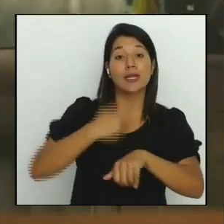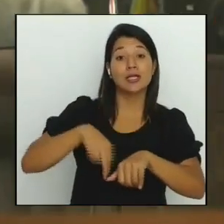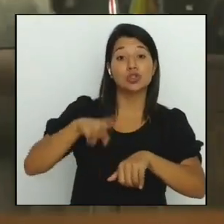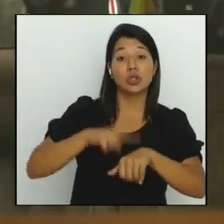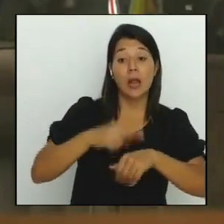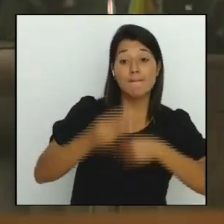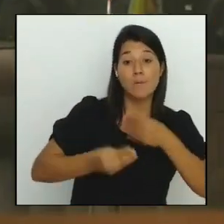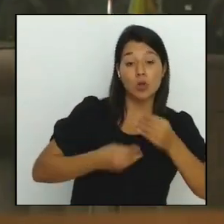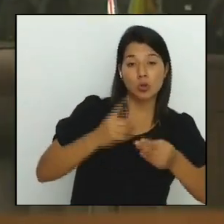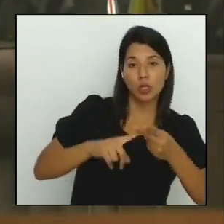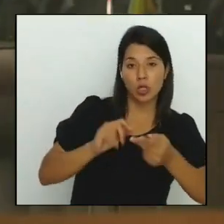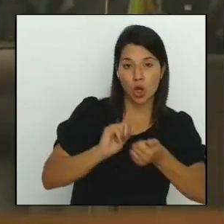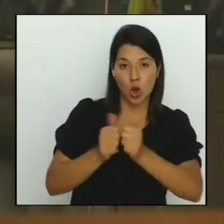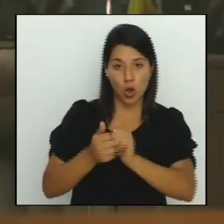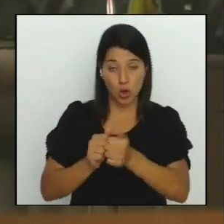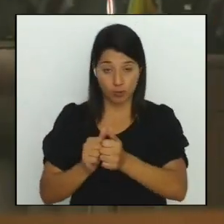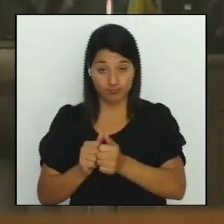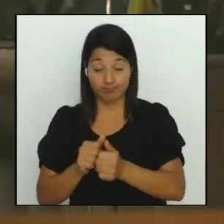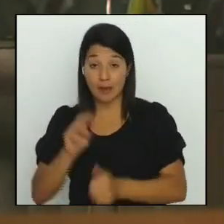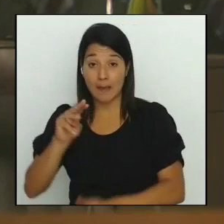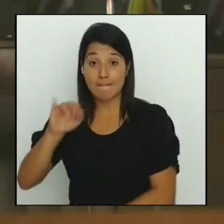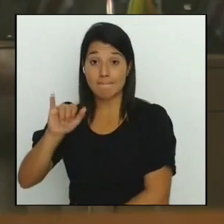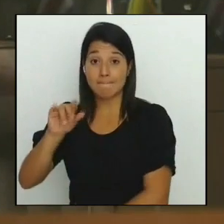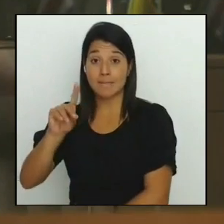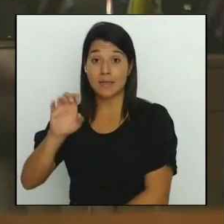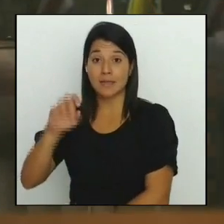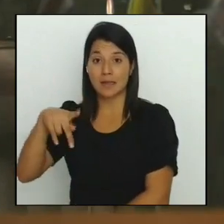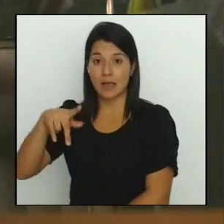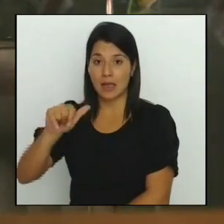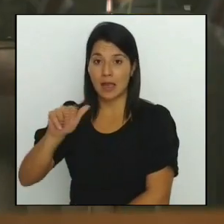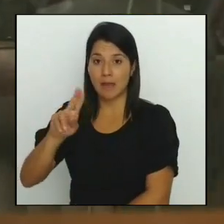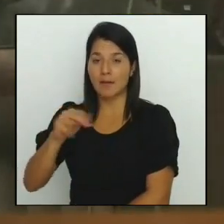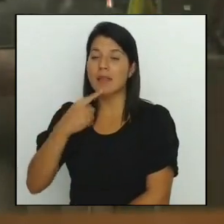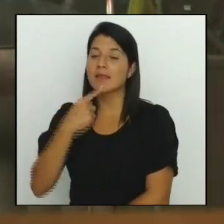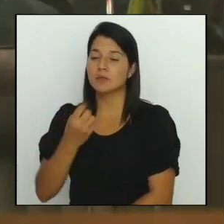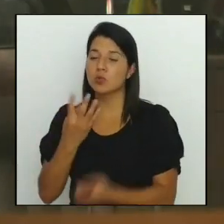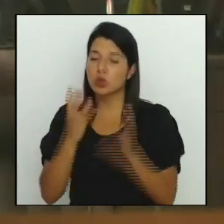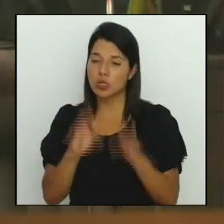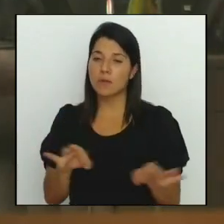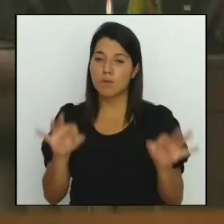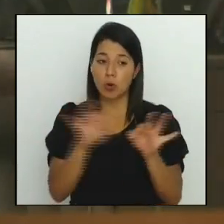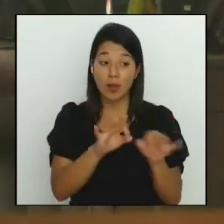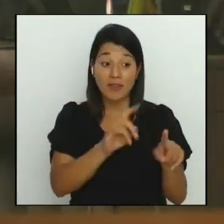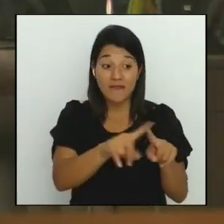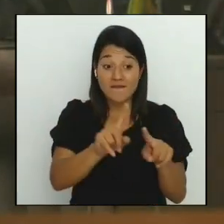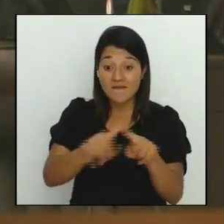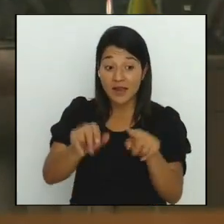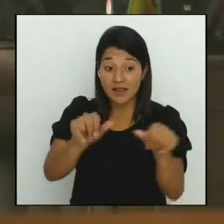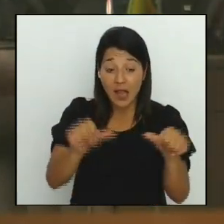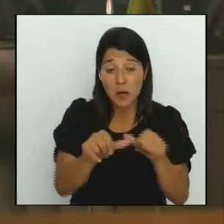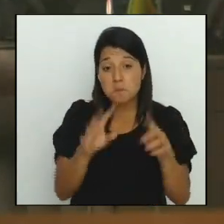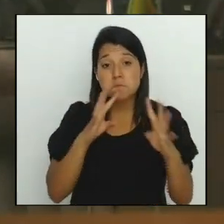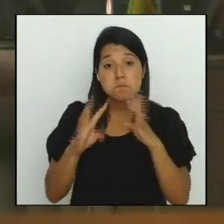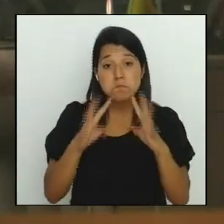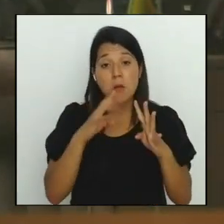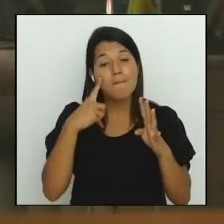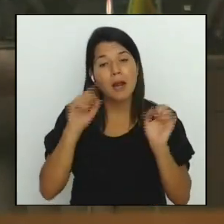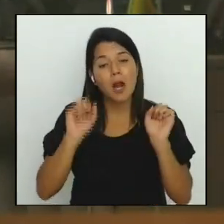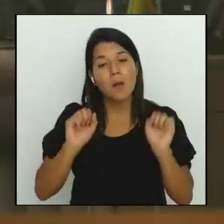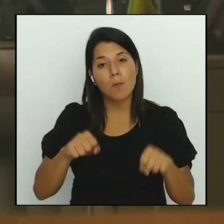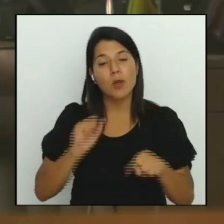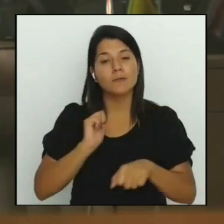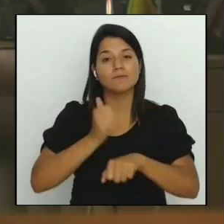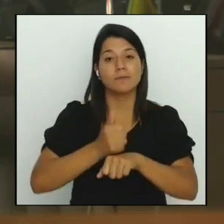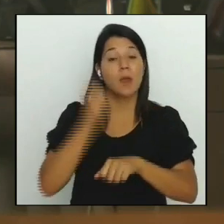reconoce la importancia del diálogo entre múltiples sectores para la formulación de políticas públicas pero señala la